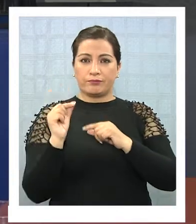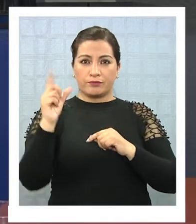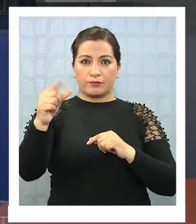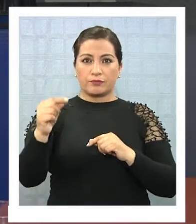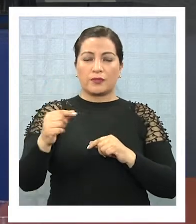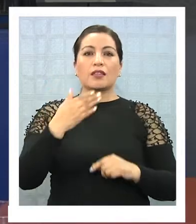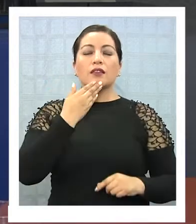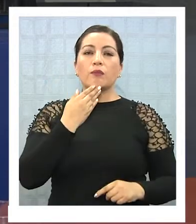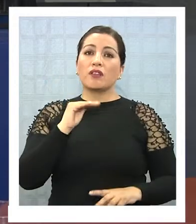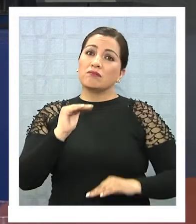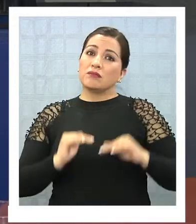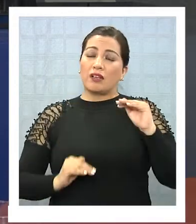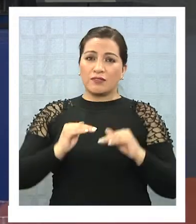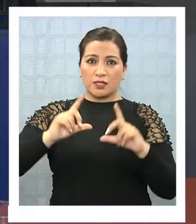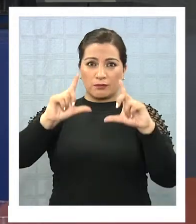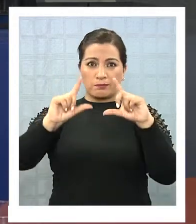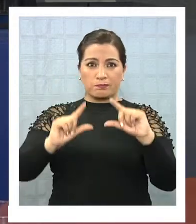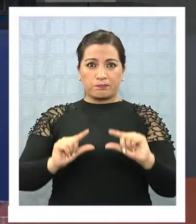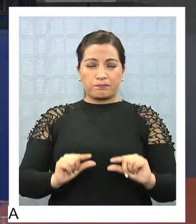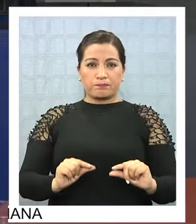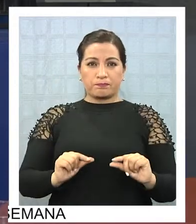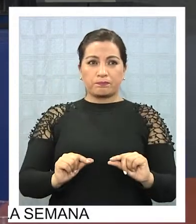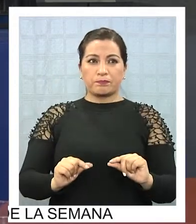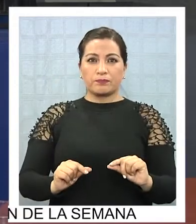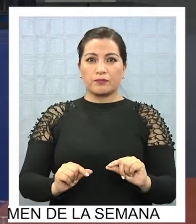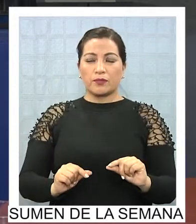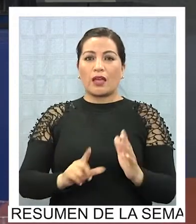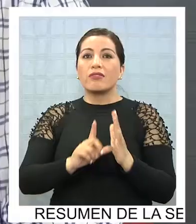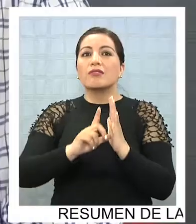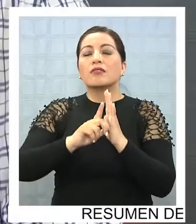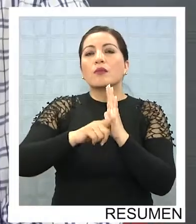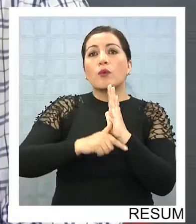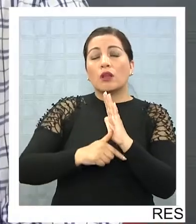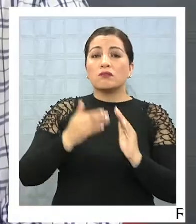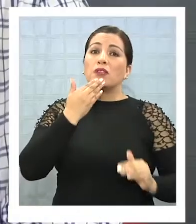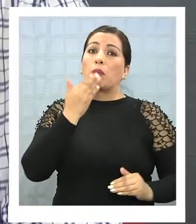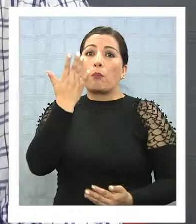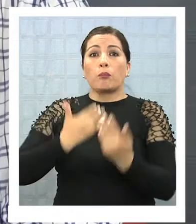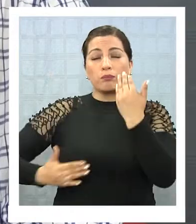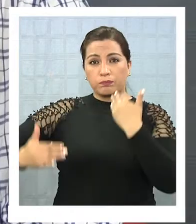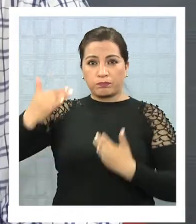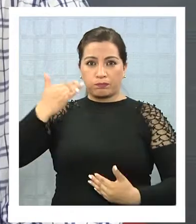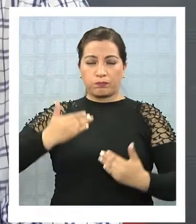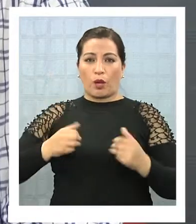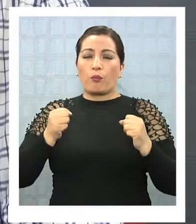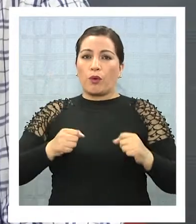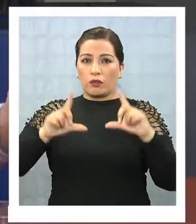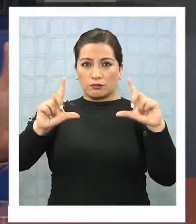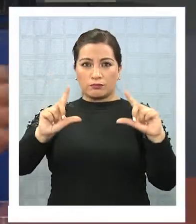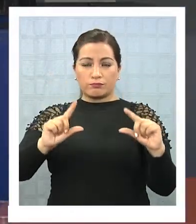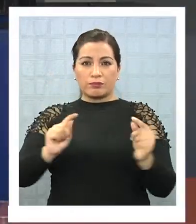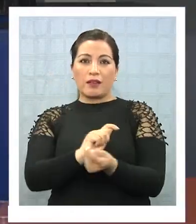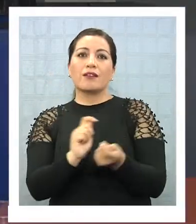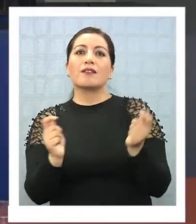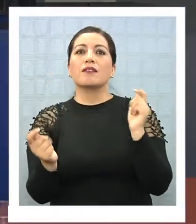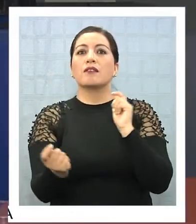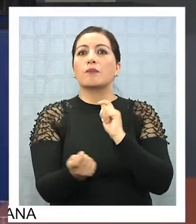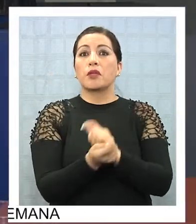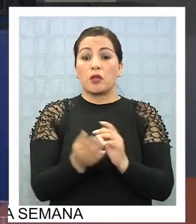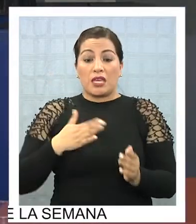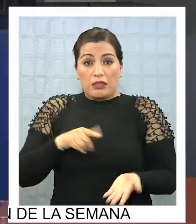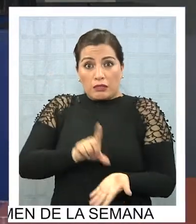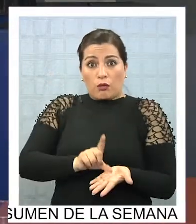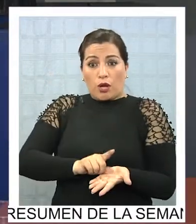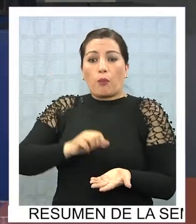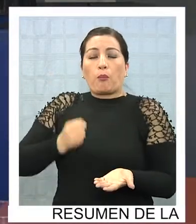cualquier tipo de obra que me permita retardar o proteger, puedo reducirlo cambiándome de ese lugar o